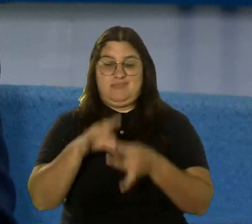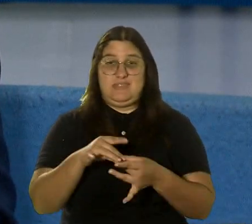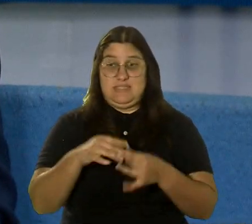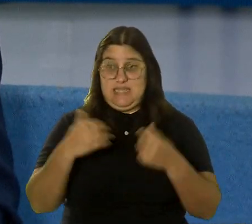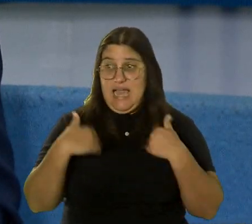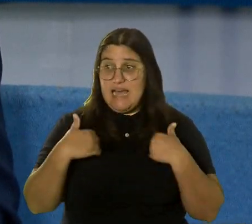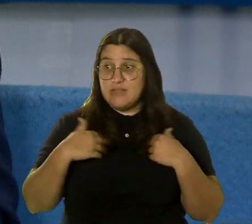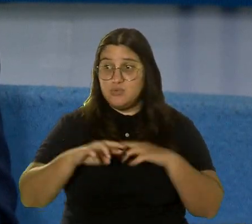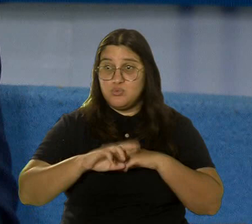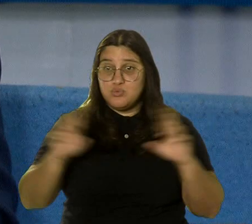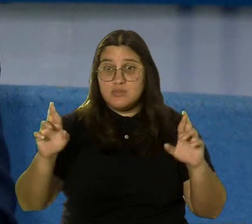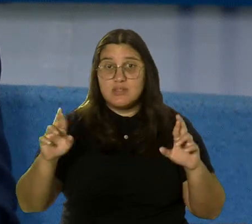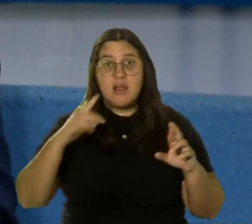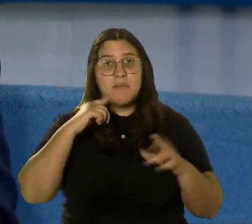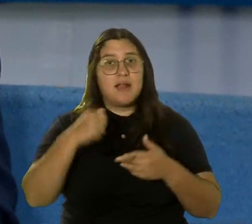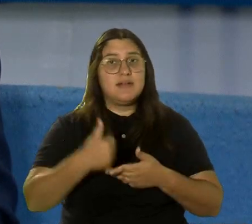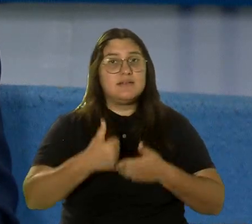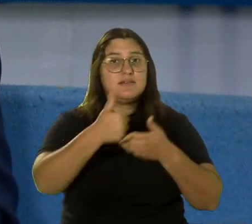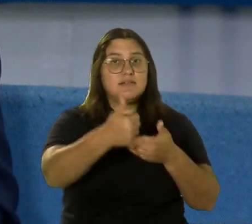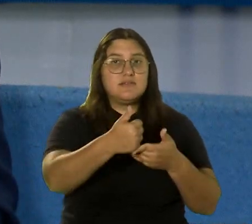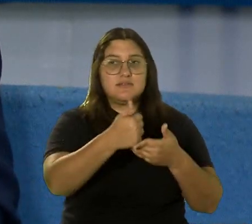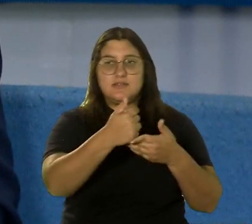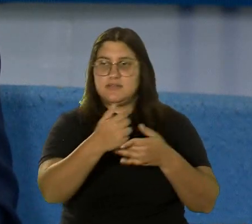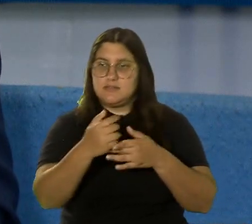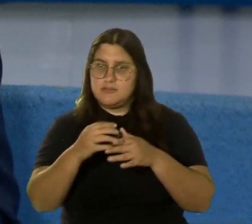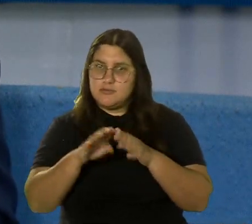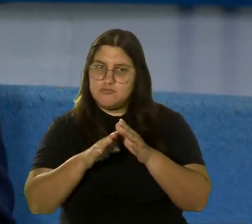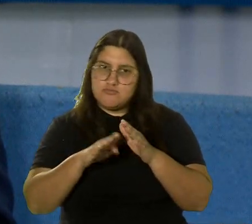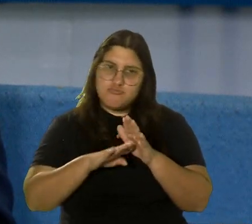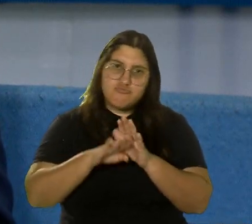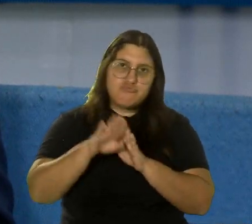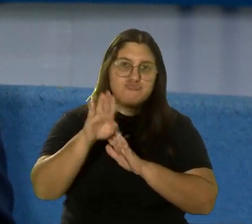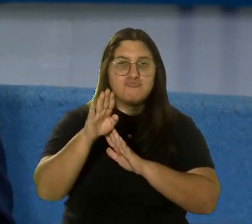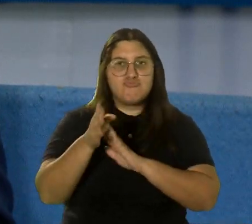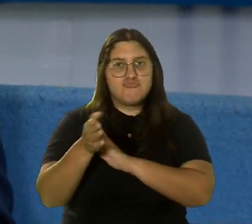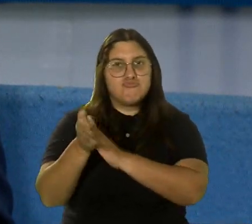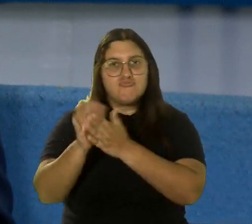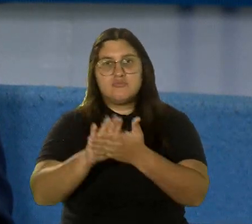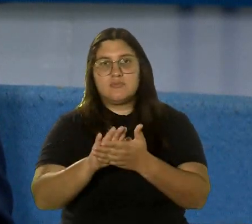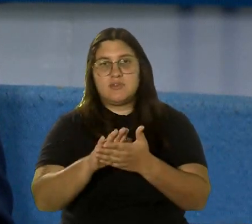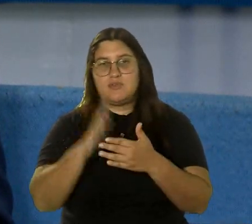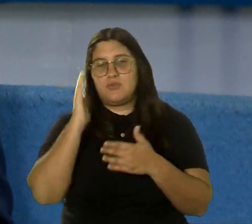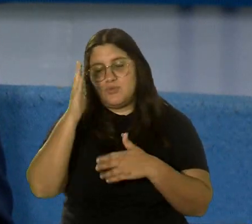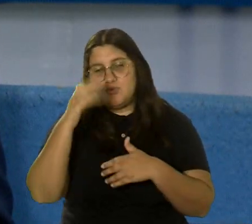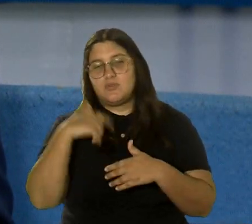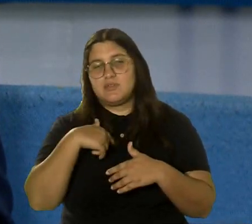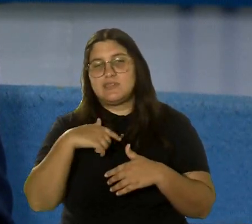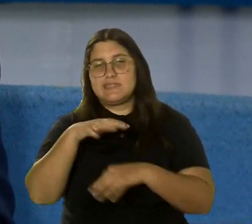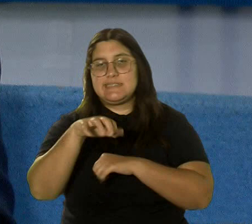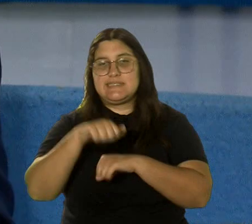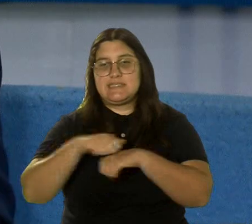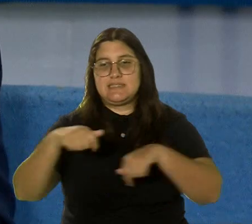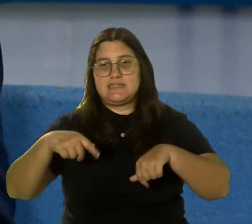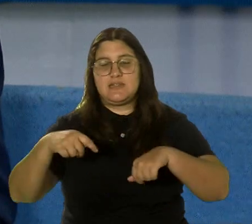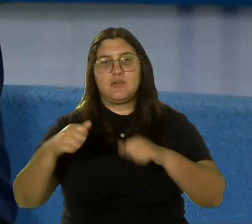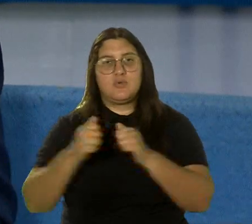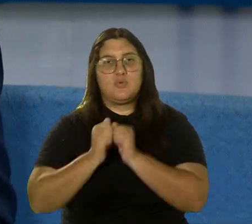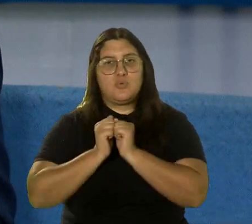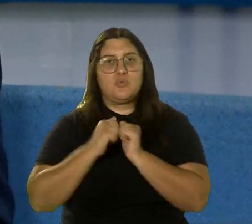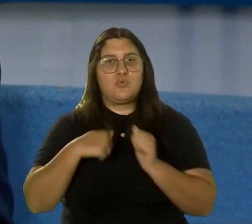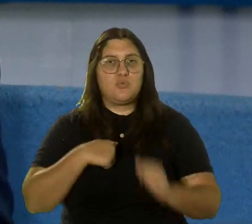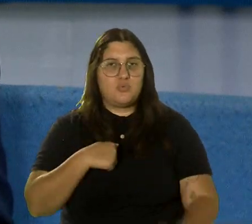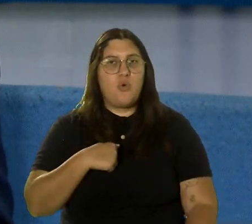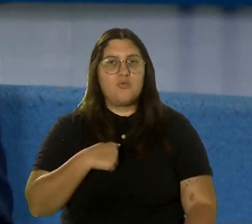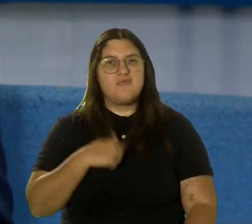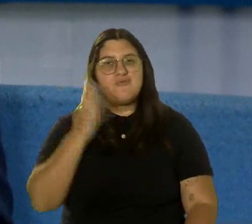disponible para ayudar en esa etapa de comienzo o de crecimiento van a estar dándose cita con nosotros esos dos días apoyando y van a estar mentoreando,